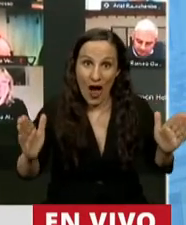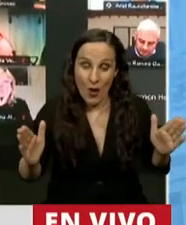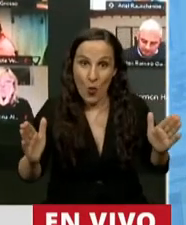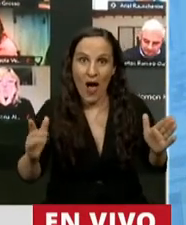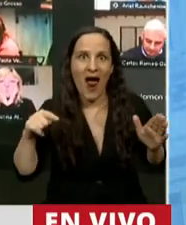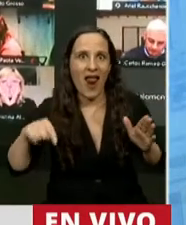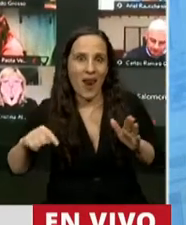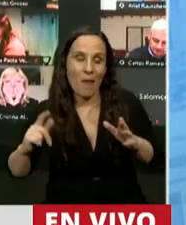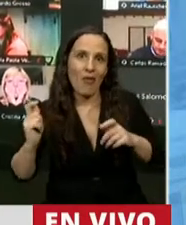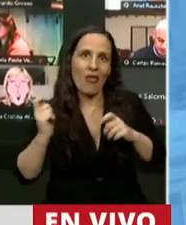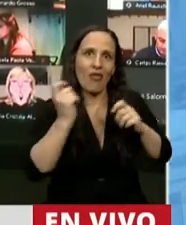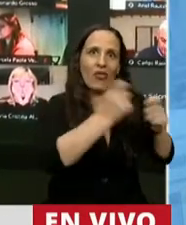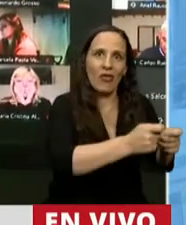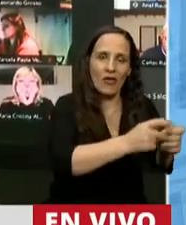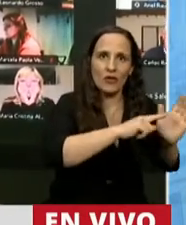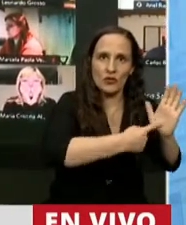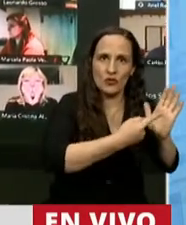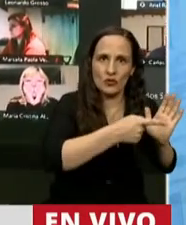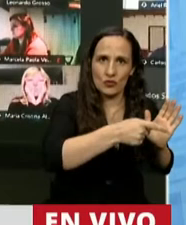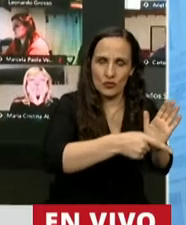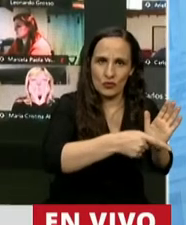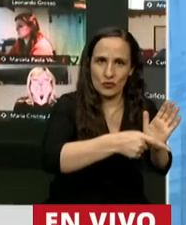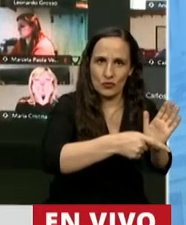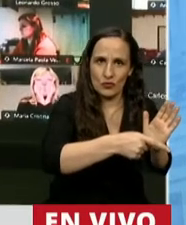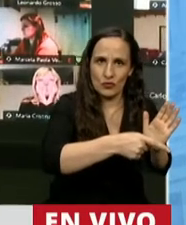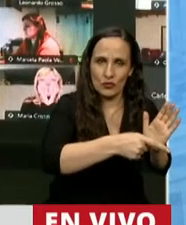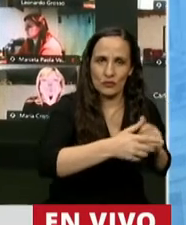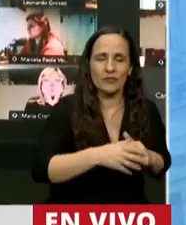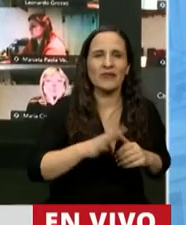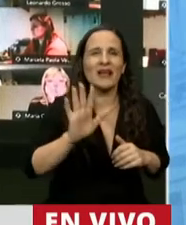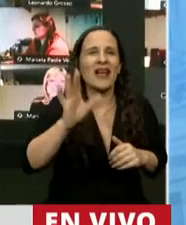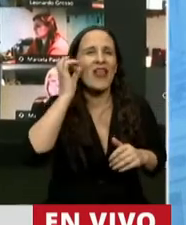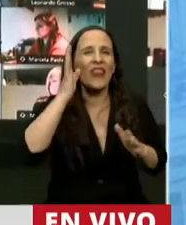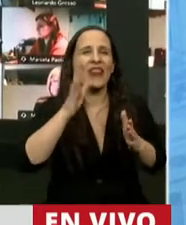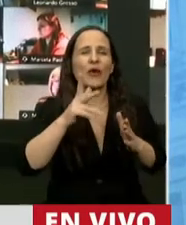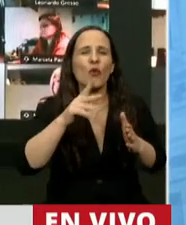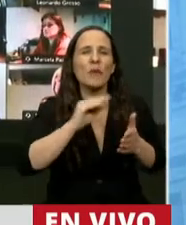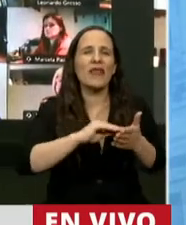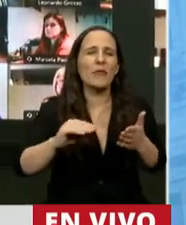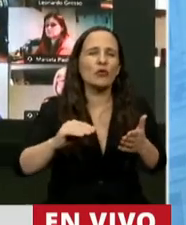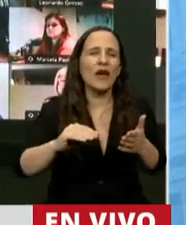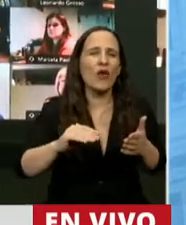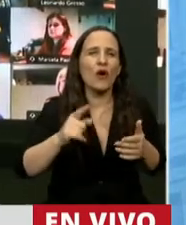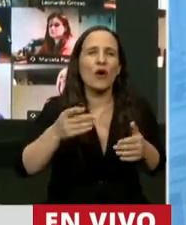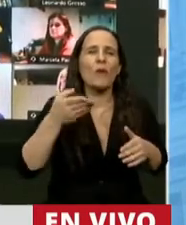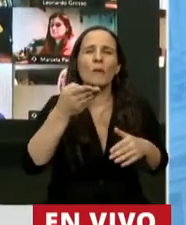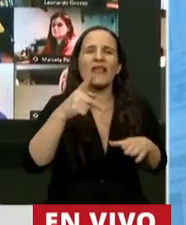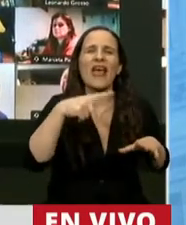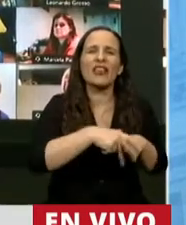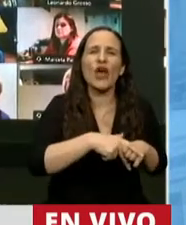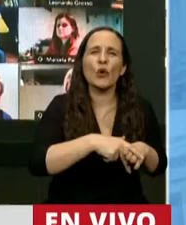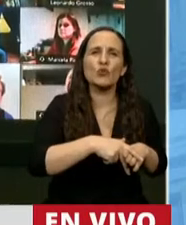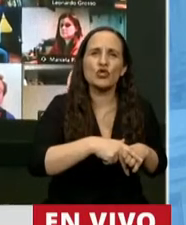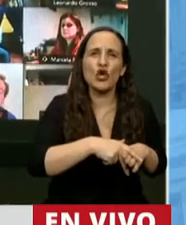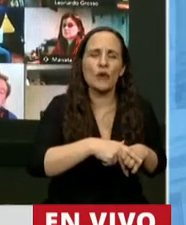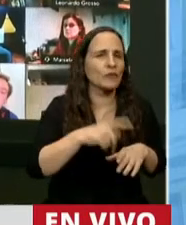transferencia realizada a la Ciudad Autónoma de Buenos Aires. Disculpe, diputado González, me están pidiendo una interrupción